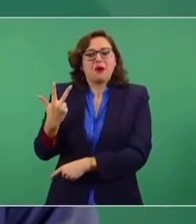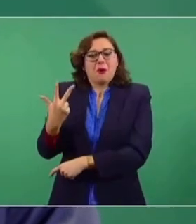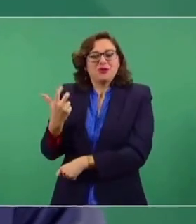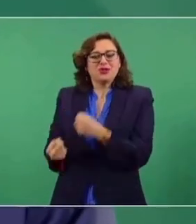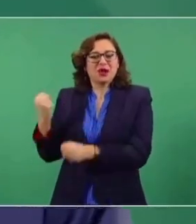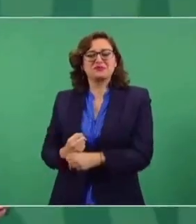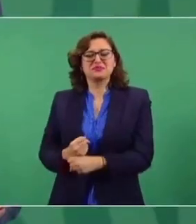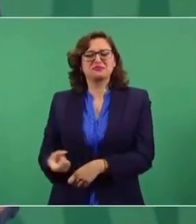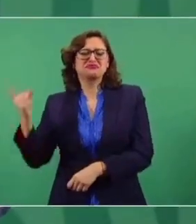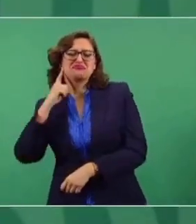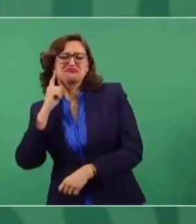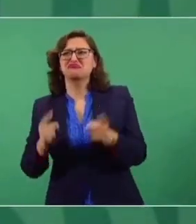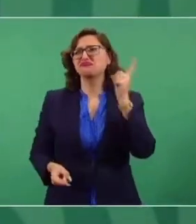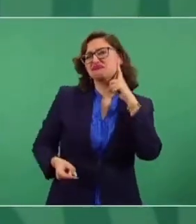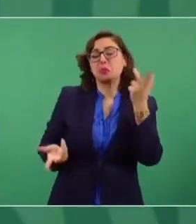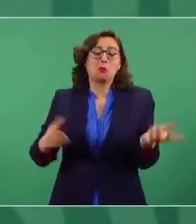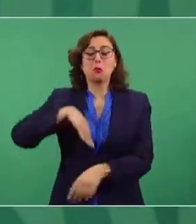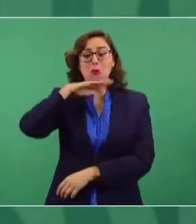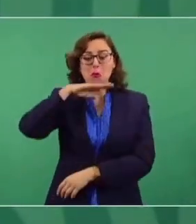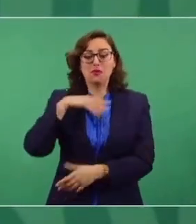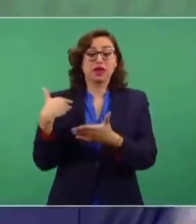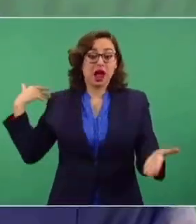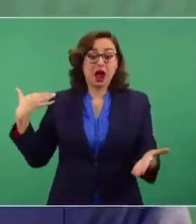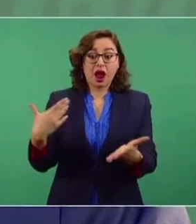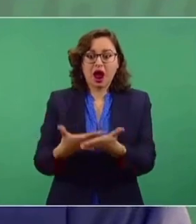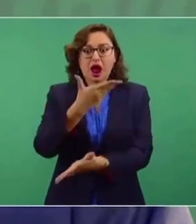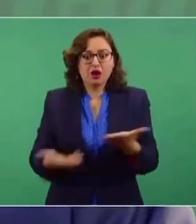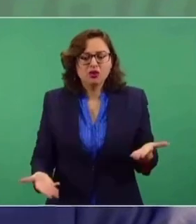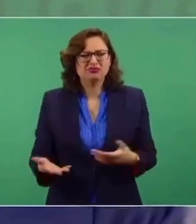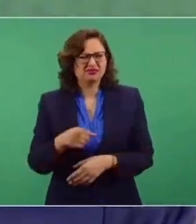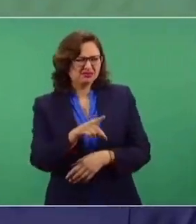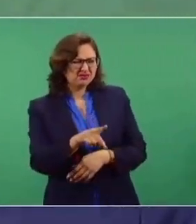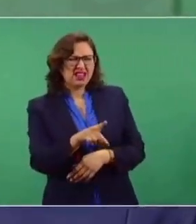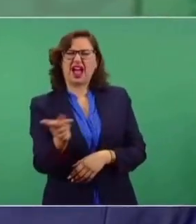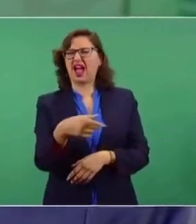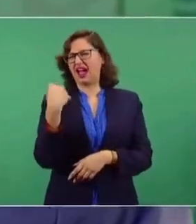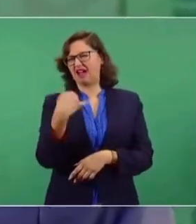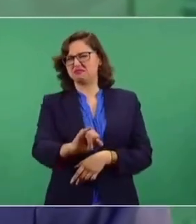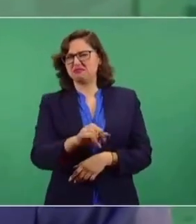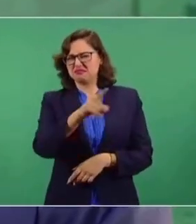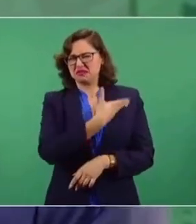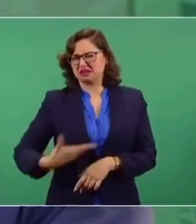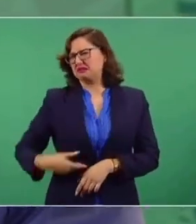años. Entonces, escucha montaje aquí. Es decir, ese señor inventa.